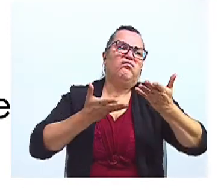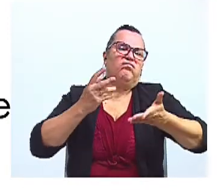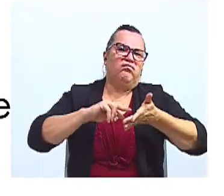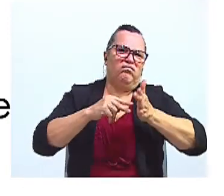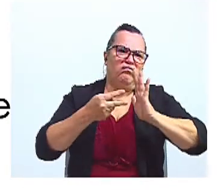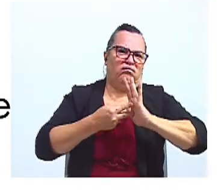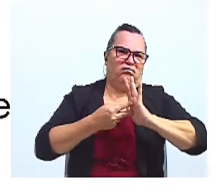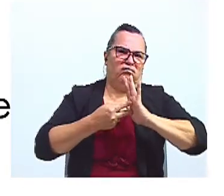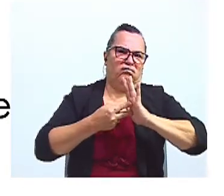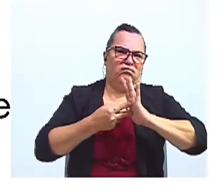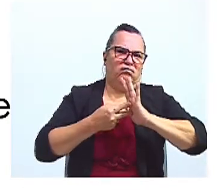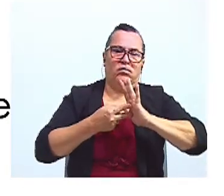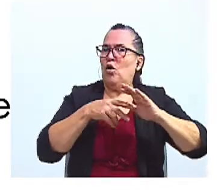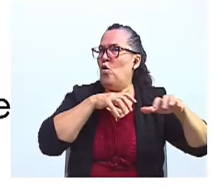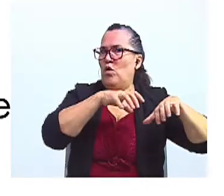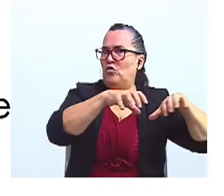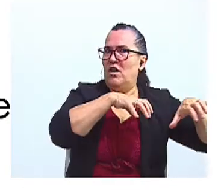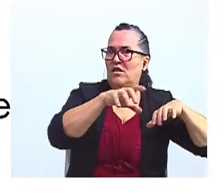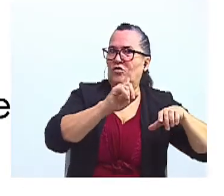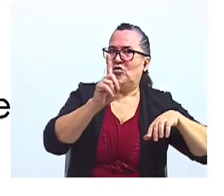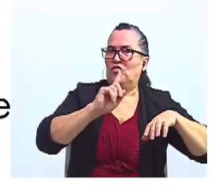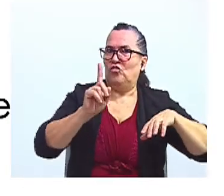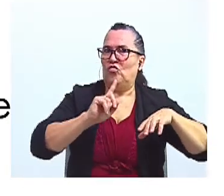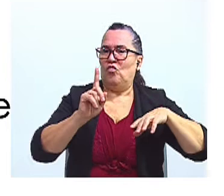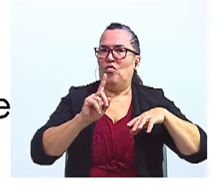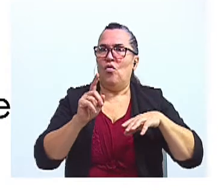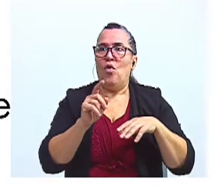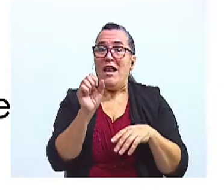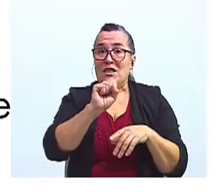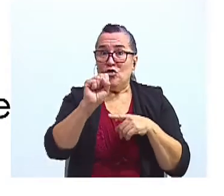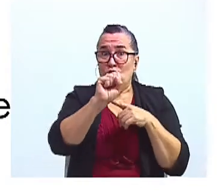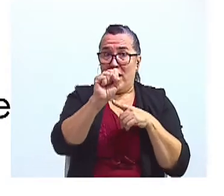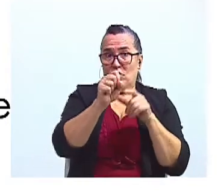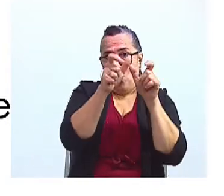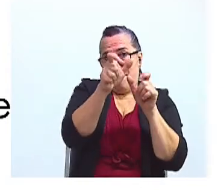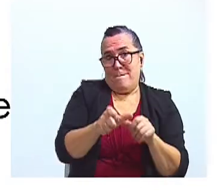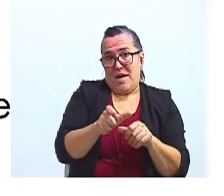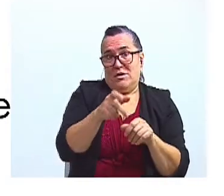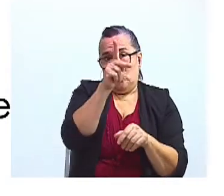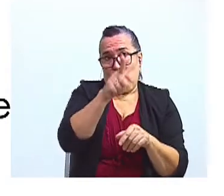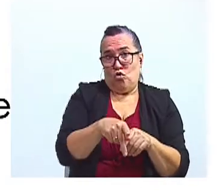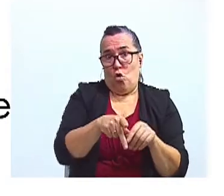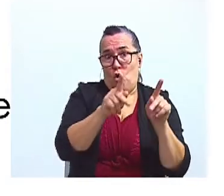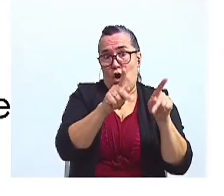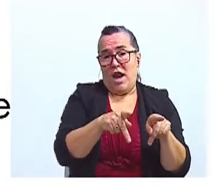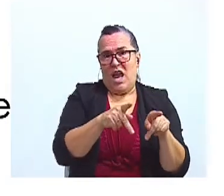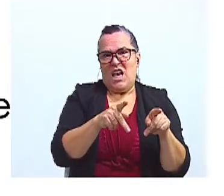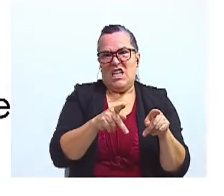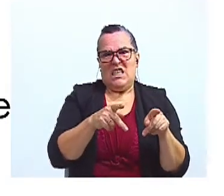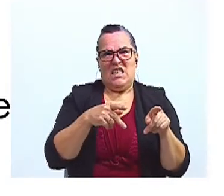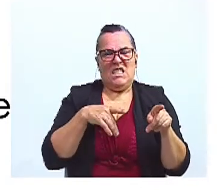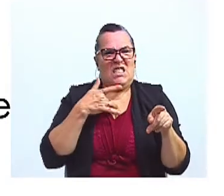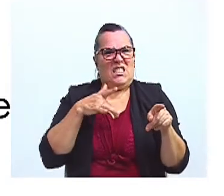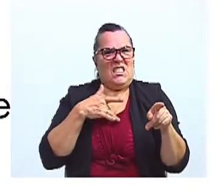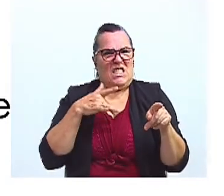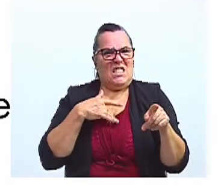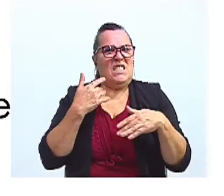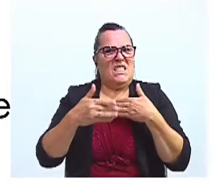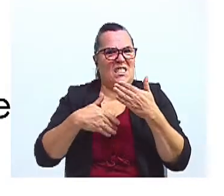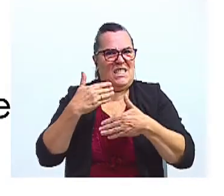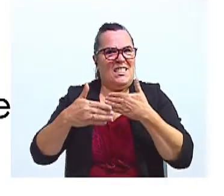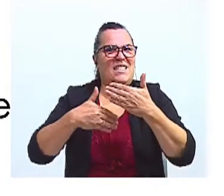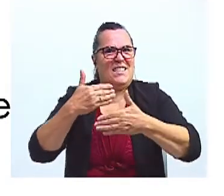estado? Que no es una acción, sino que el sujeto, el que es el hablante, implica que está en un proceso